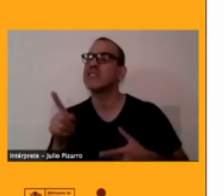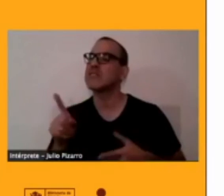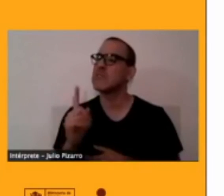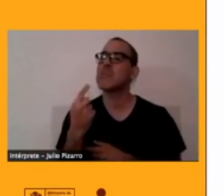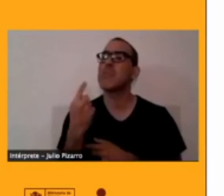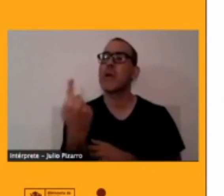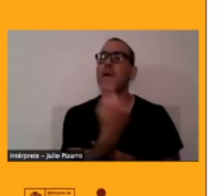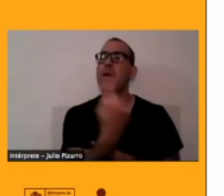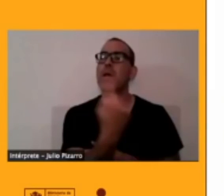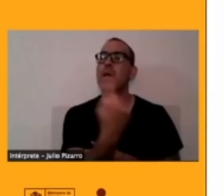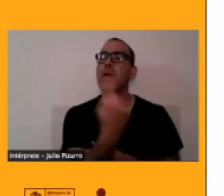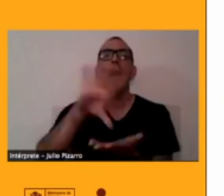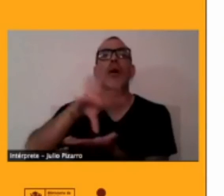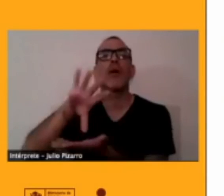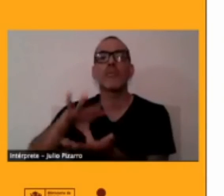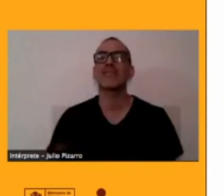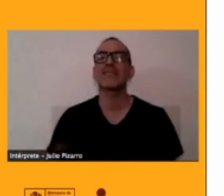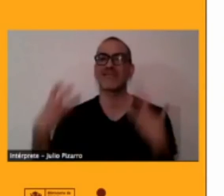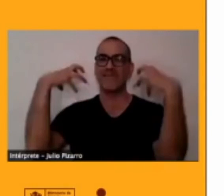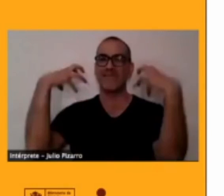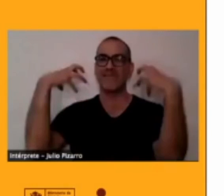punza en su sector.